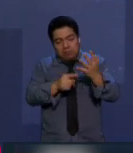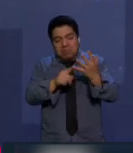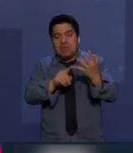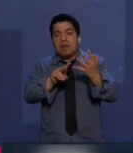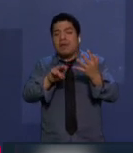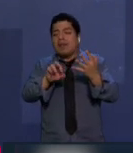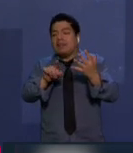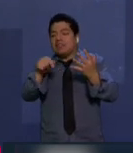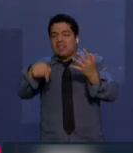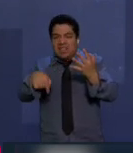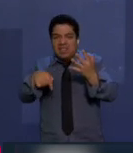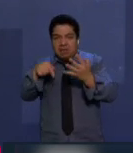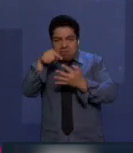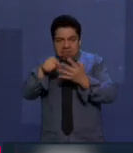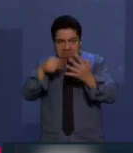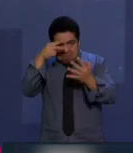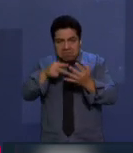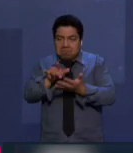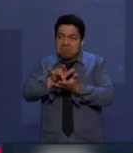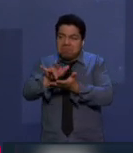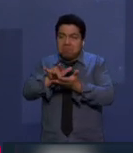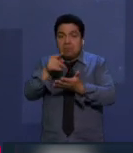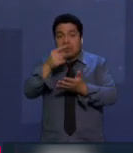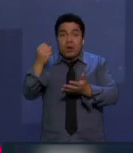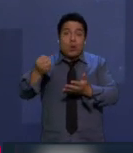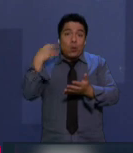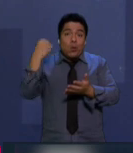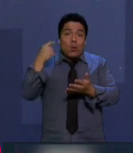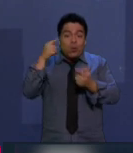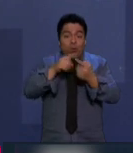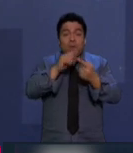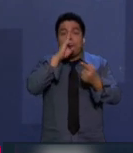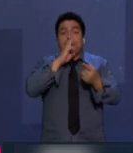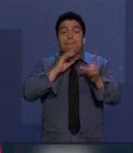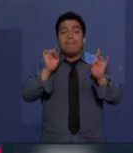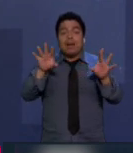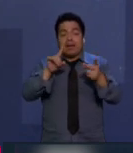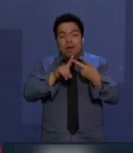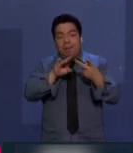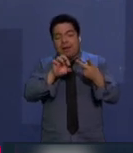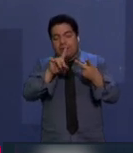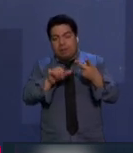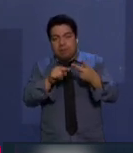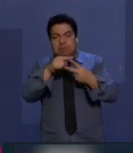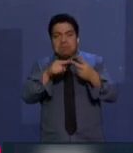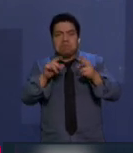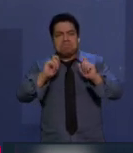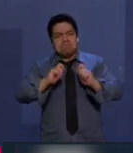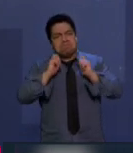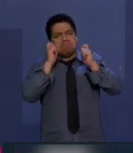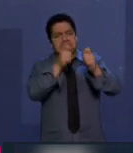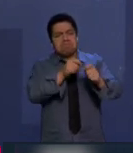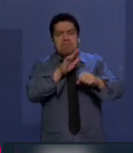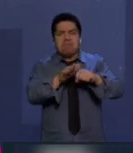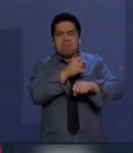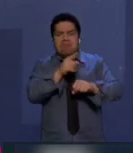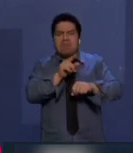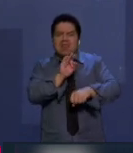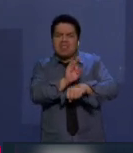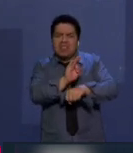Verástegui aquí en nuestro país. En el evento, Rubalcaba y Mancera fueron condecorados por su supuesto papel contra el tráfico de personas,